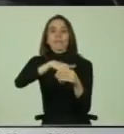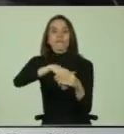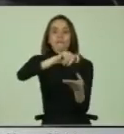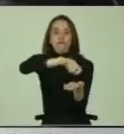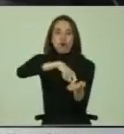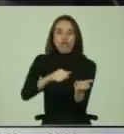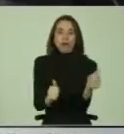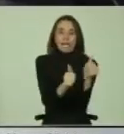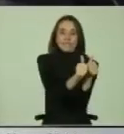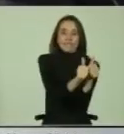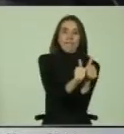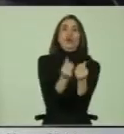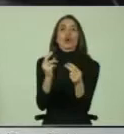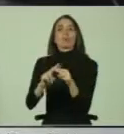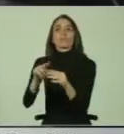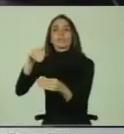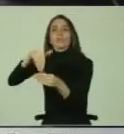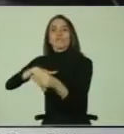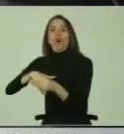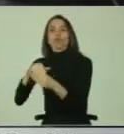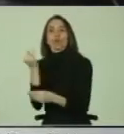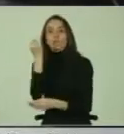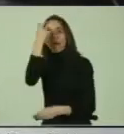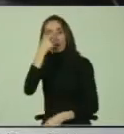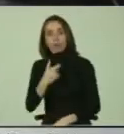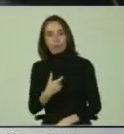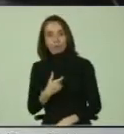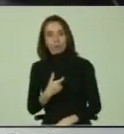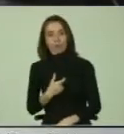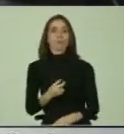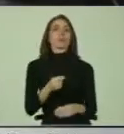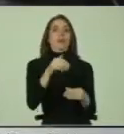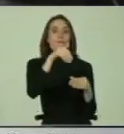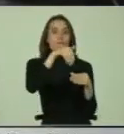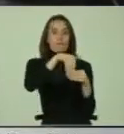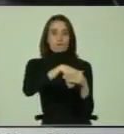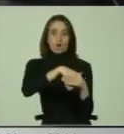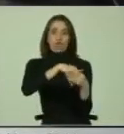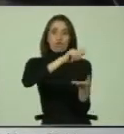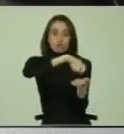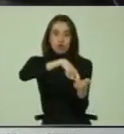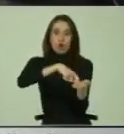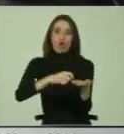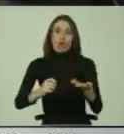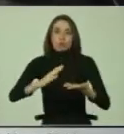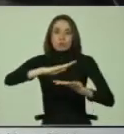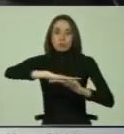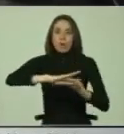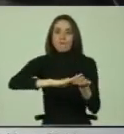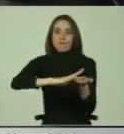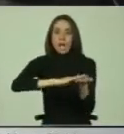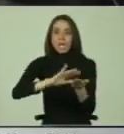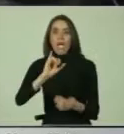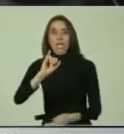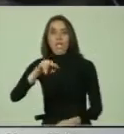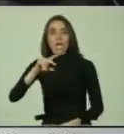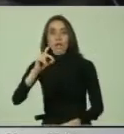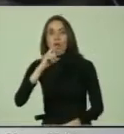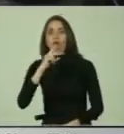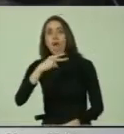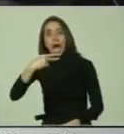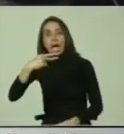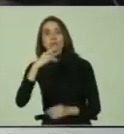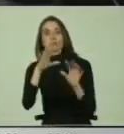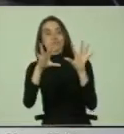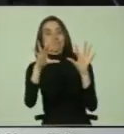autónomo. Si bien la implementación del voto con método braille fue un hecho destacado por el INDH en el informe anual